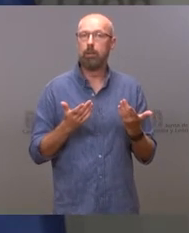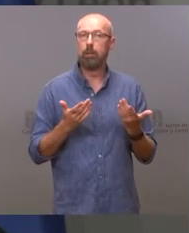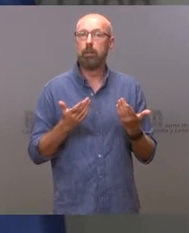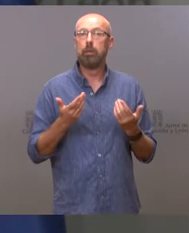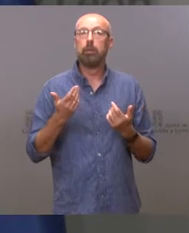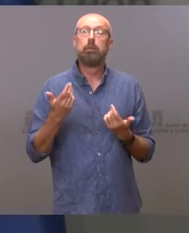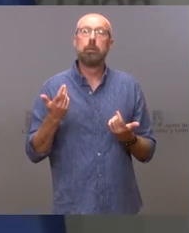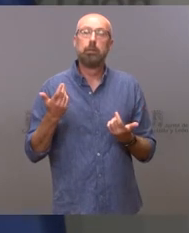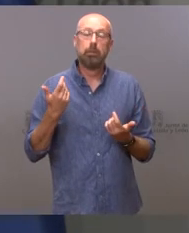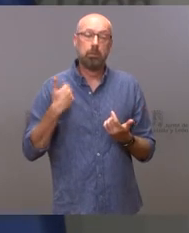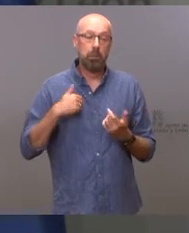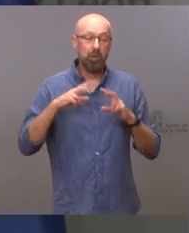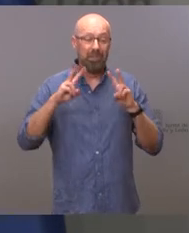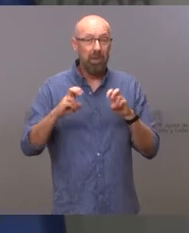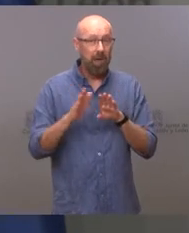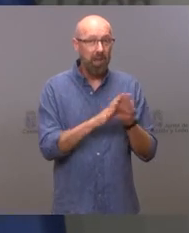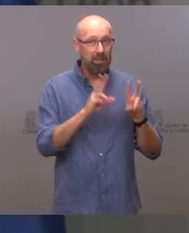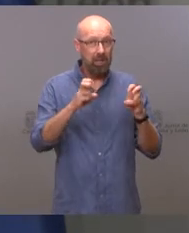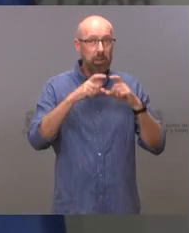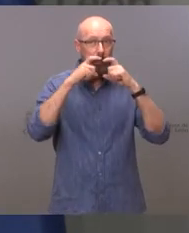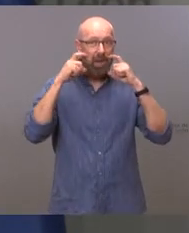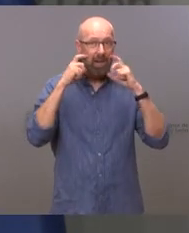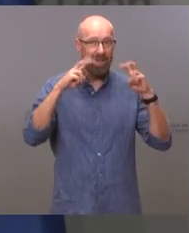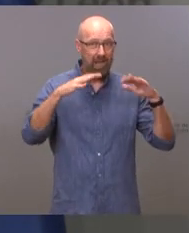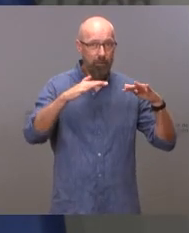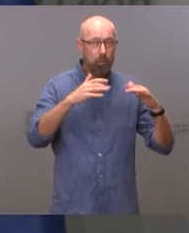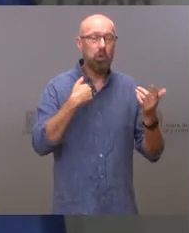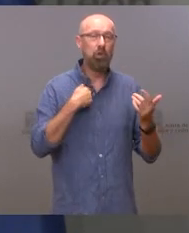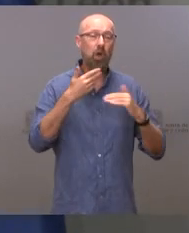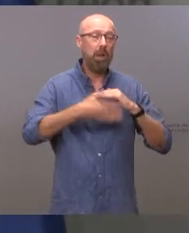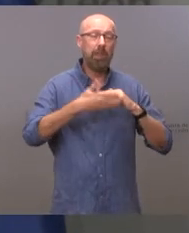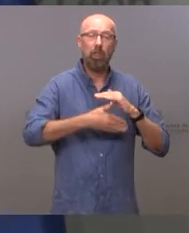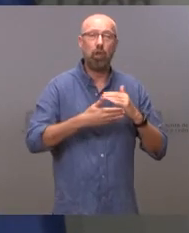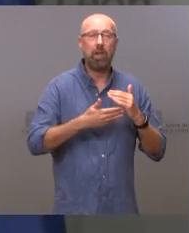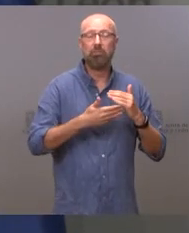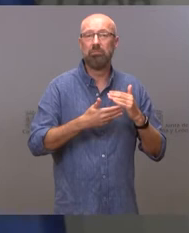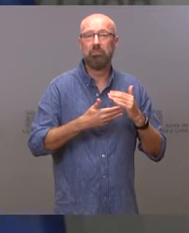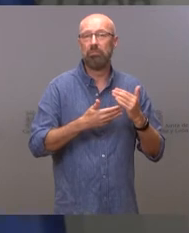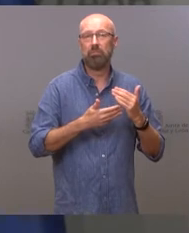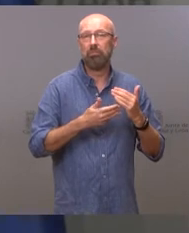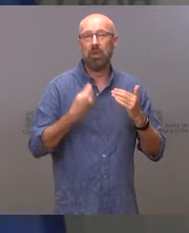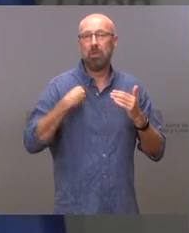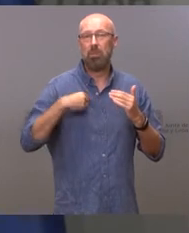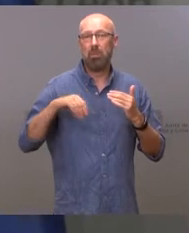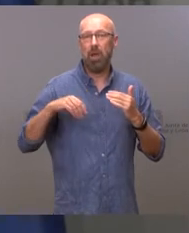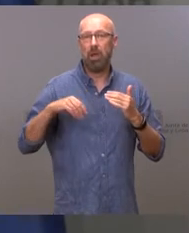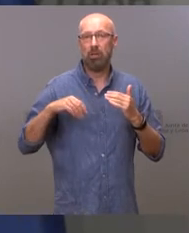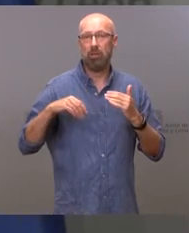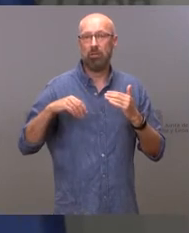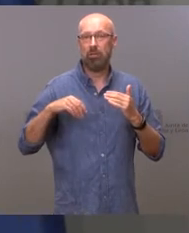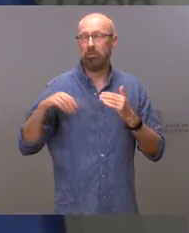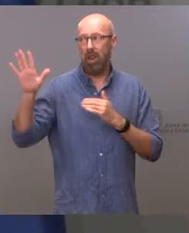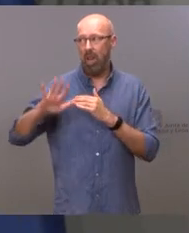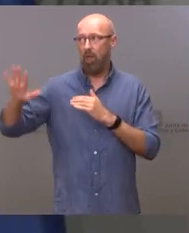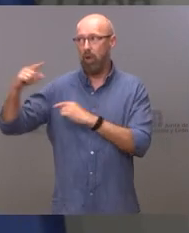el asunto de la mascarilla del fútbol, insisto, nosotros no ponemos más limitaciones que las que pongan las limitaciones a nivel